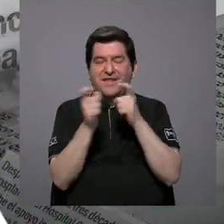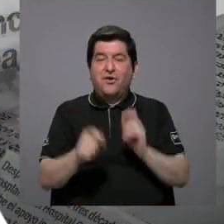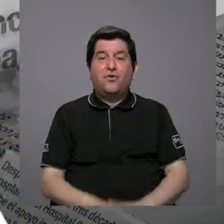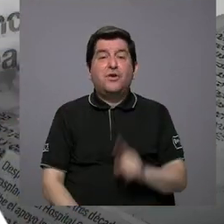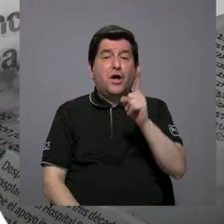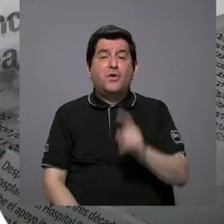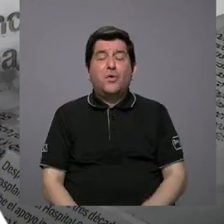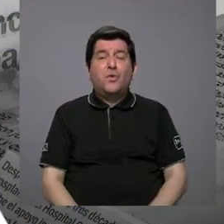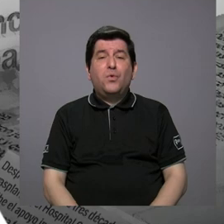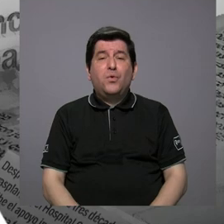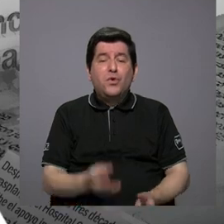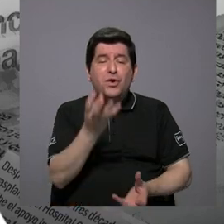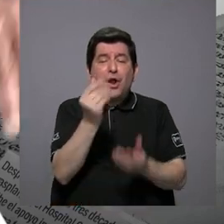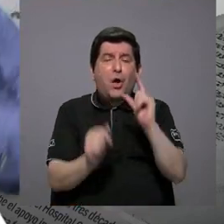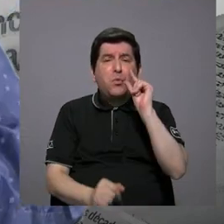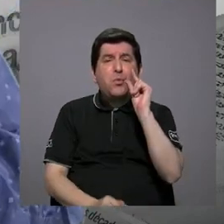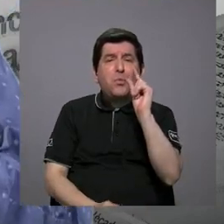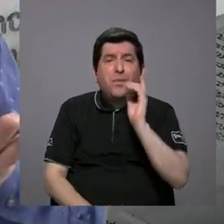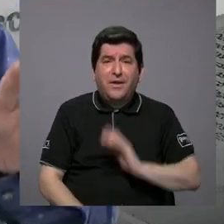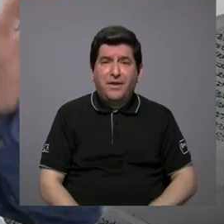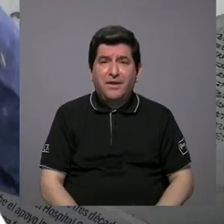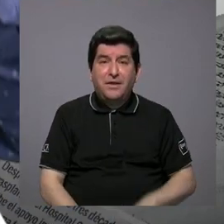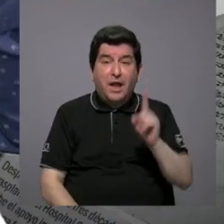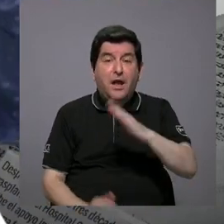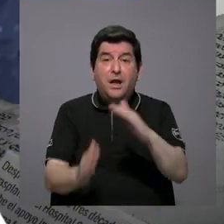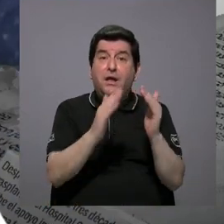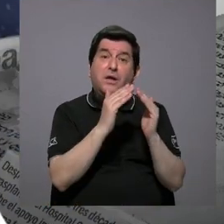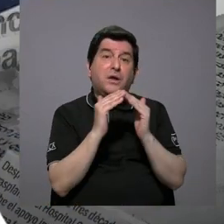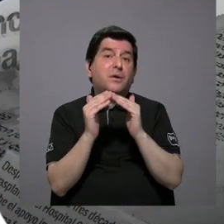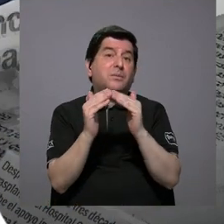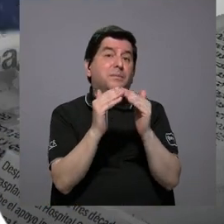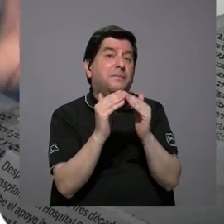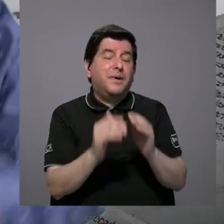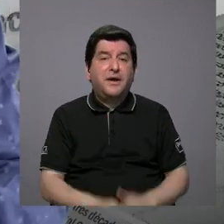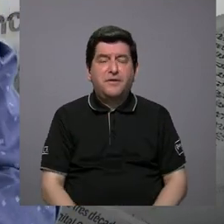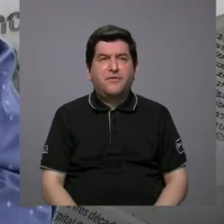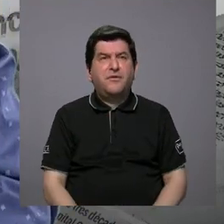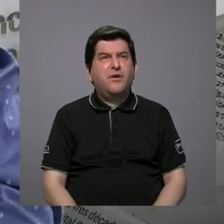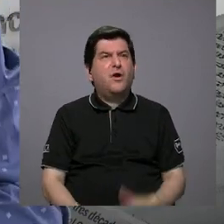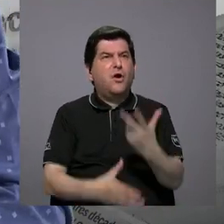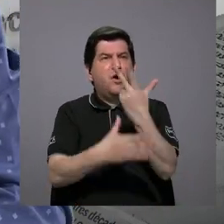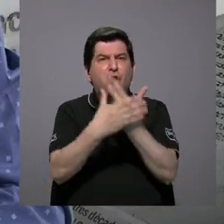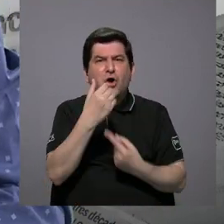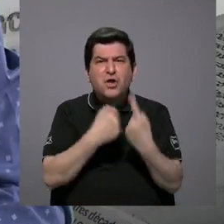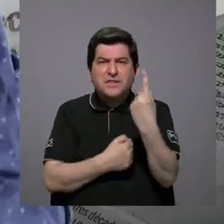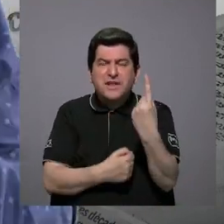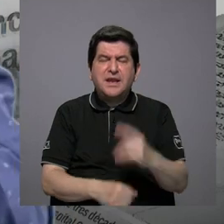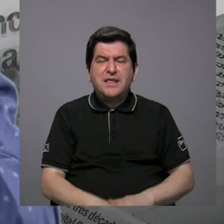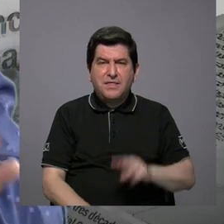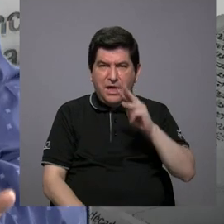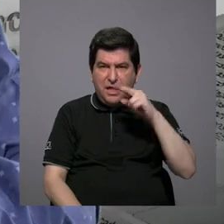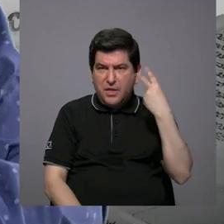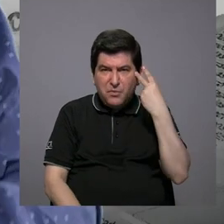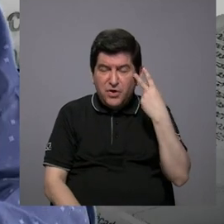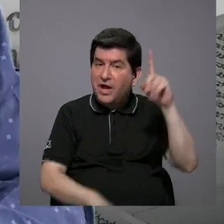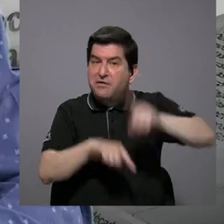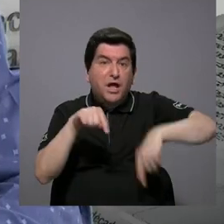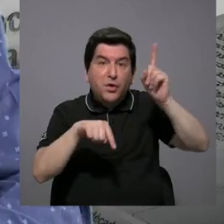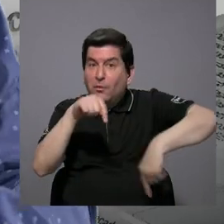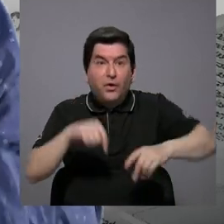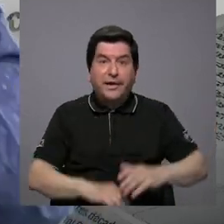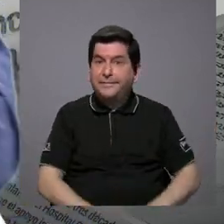chimeneita de este tamaño en un barrio en la Trinidad de Moravia. No han sido capaces.